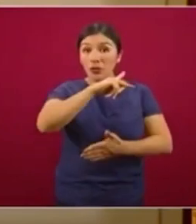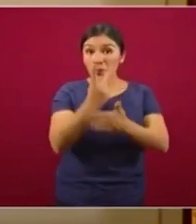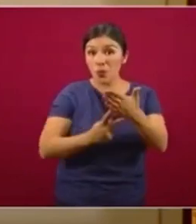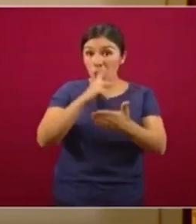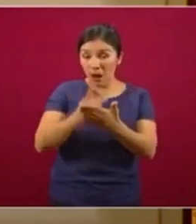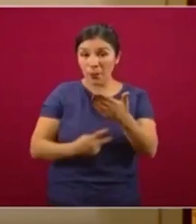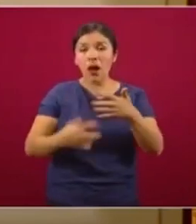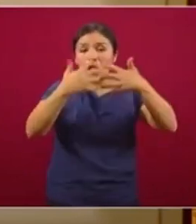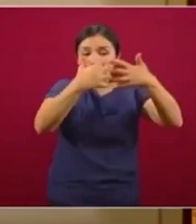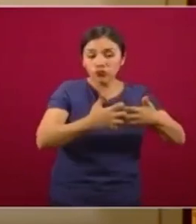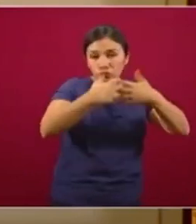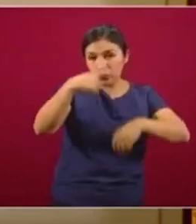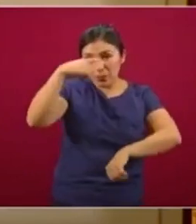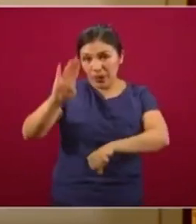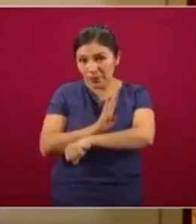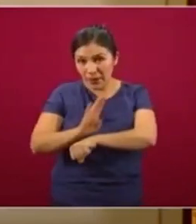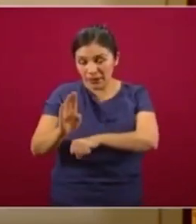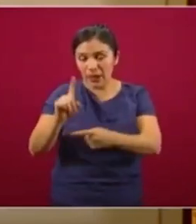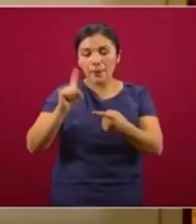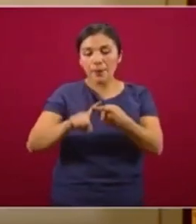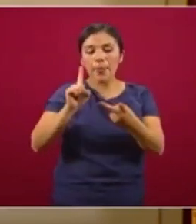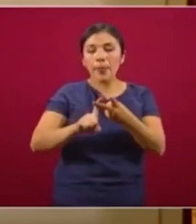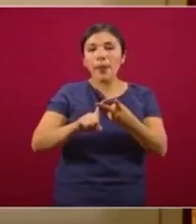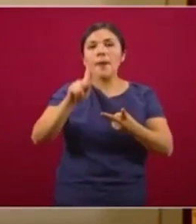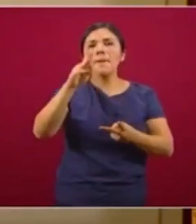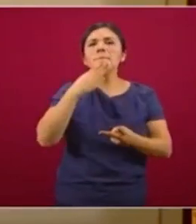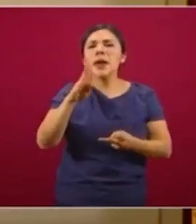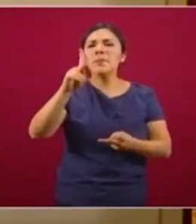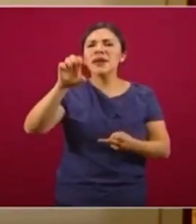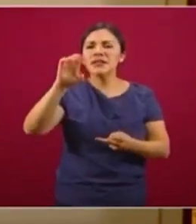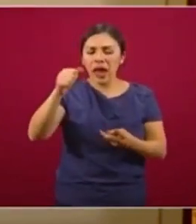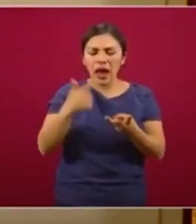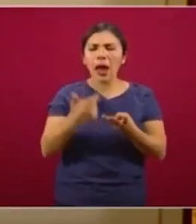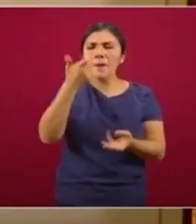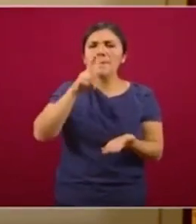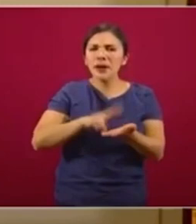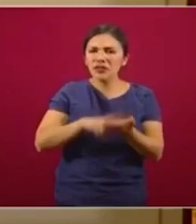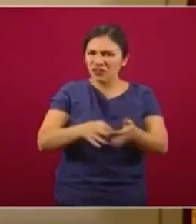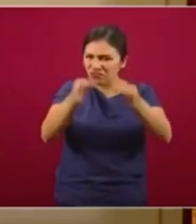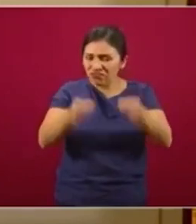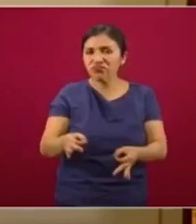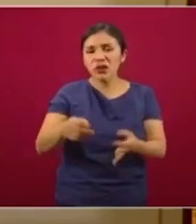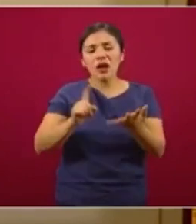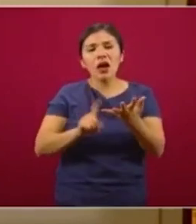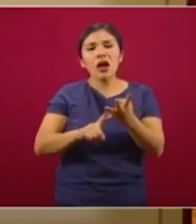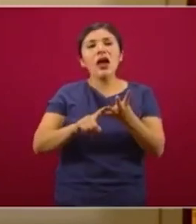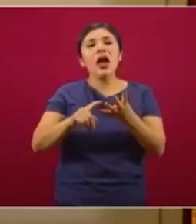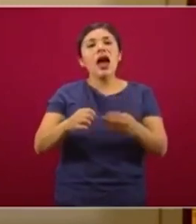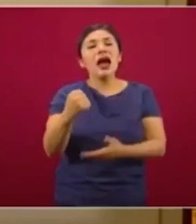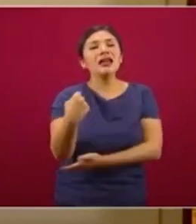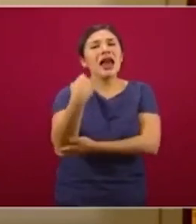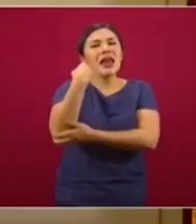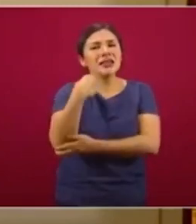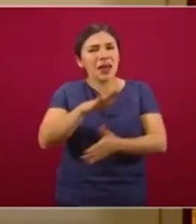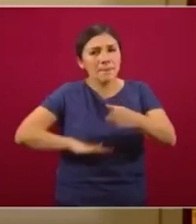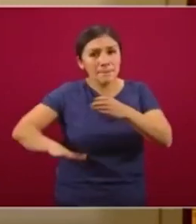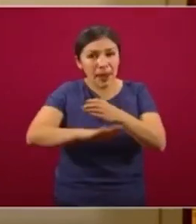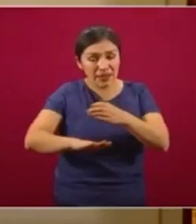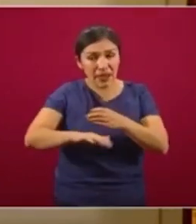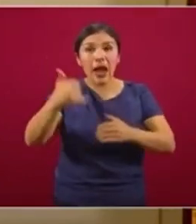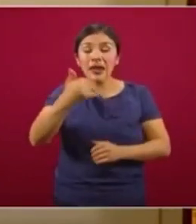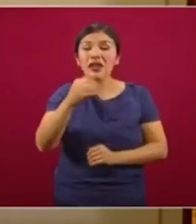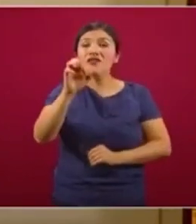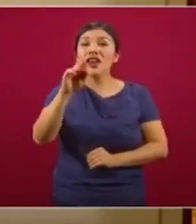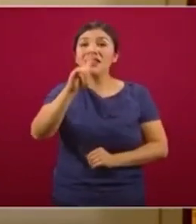bienpesca, pesos de garantía y canasta básica y fertilizantes que compartiremos con ustedes hoy es lo que finalmente nos permite